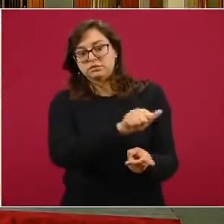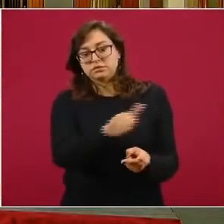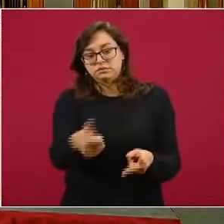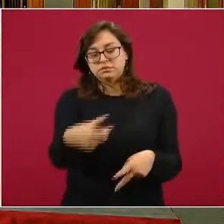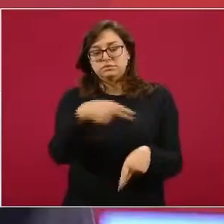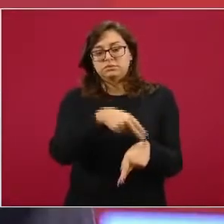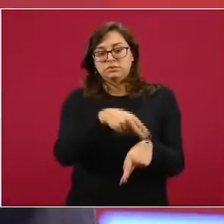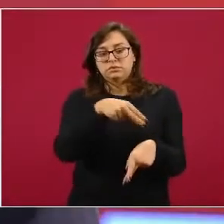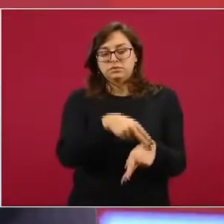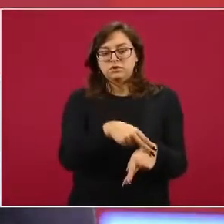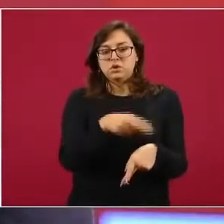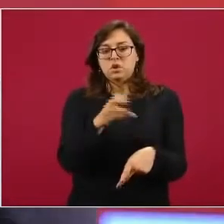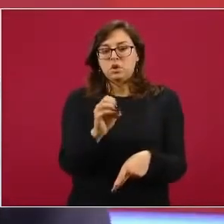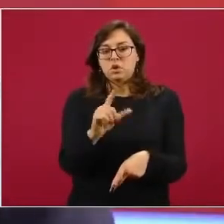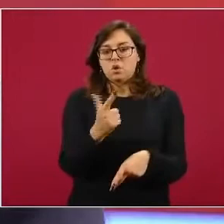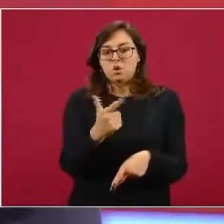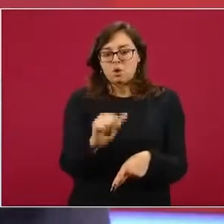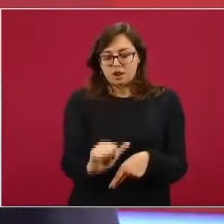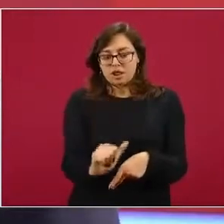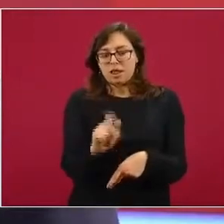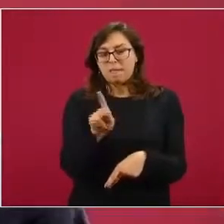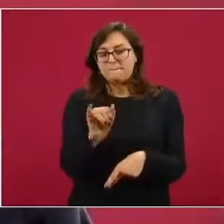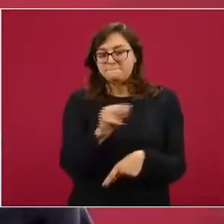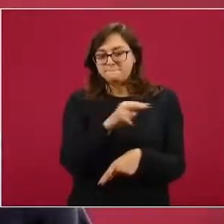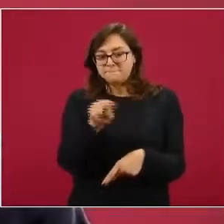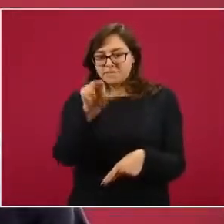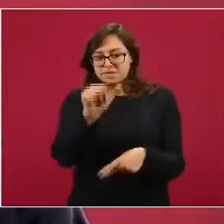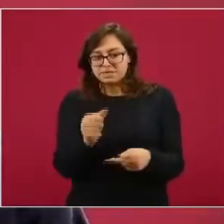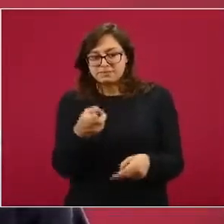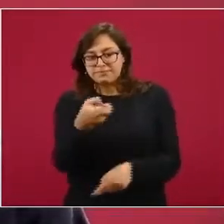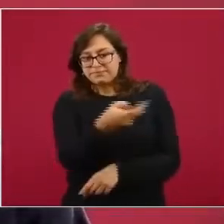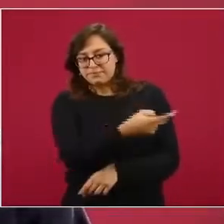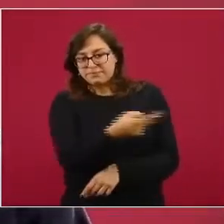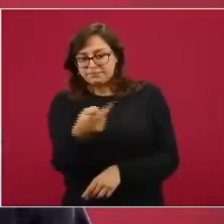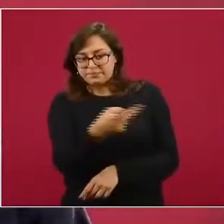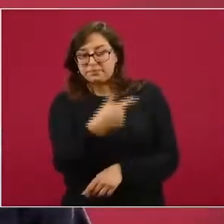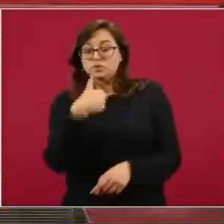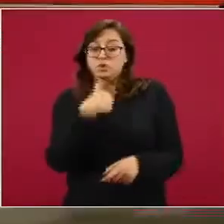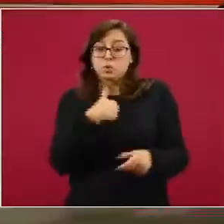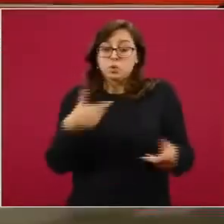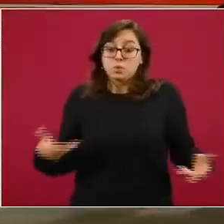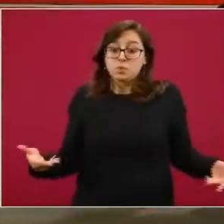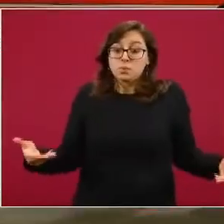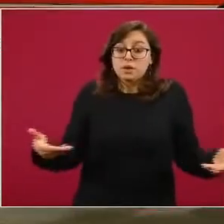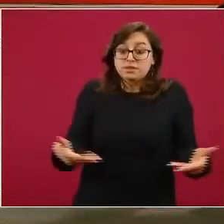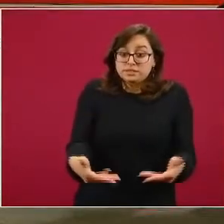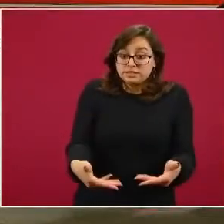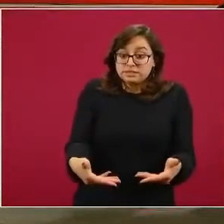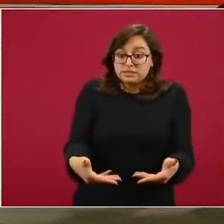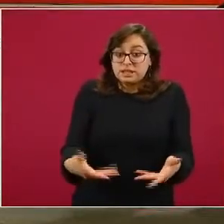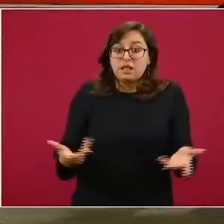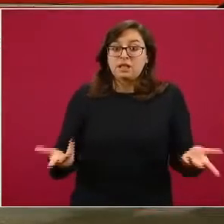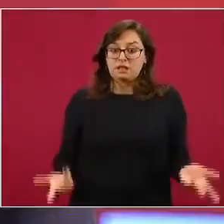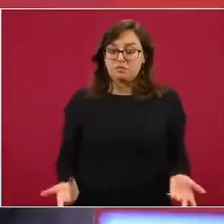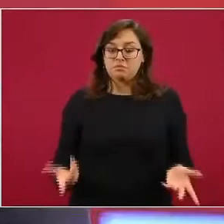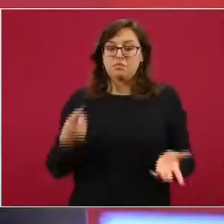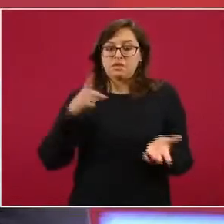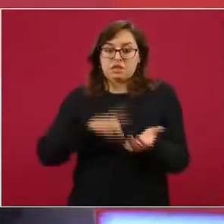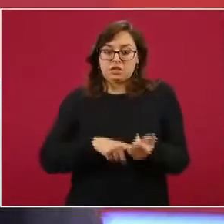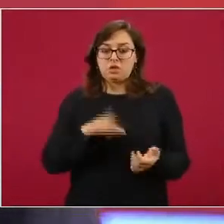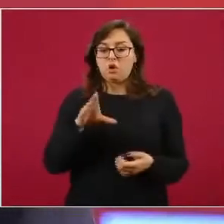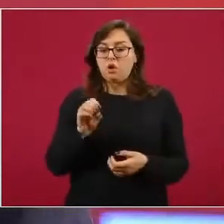me referí a varios temas que ahora comento con la comunidad de COFEPRIS,